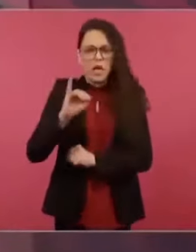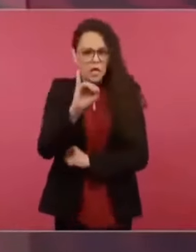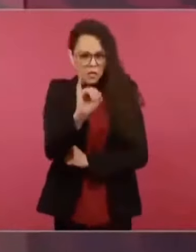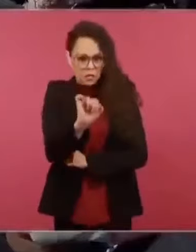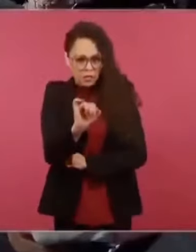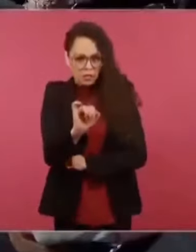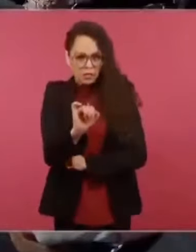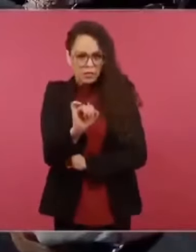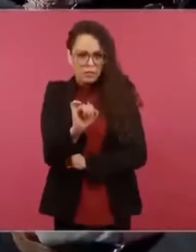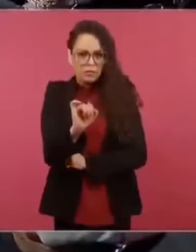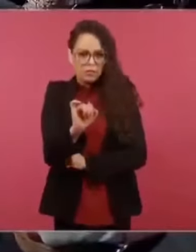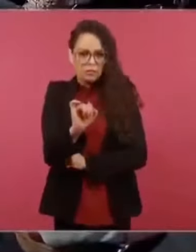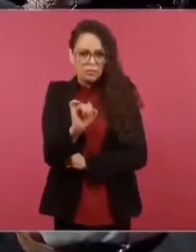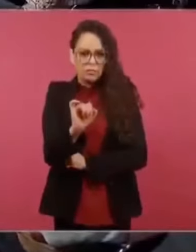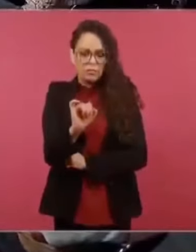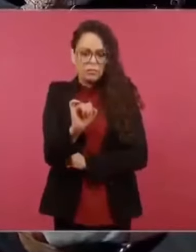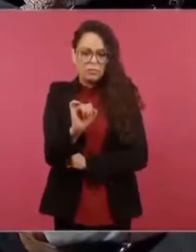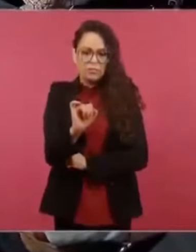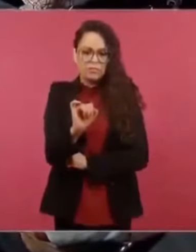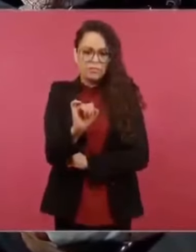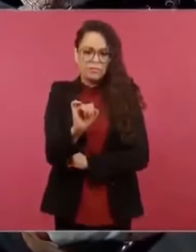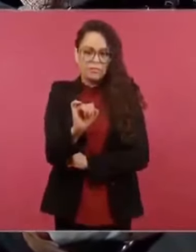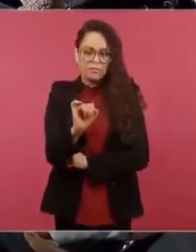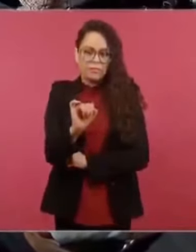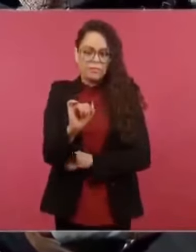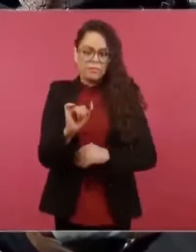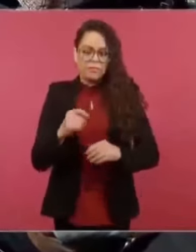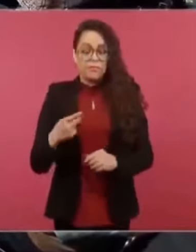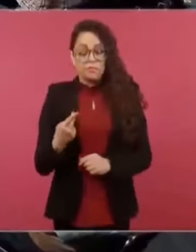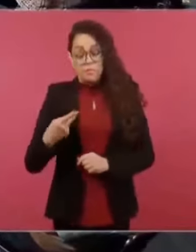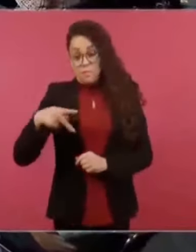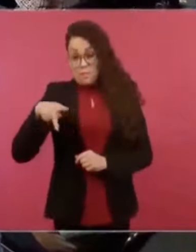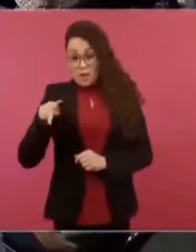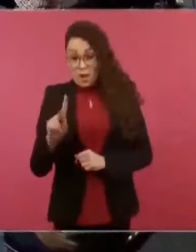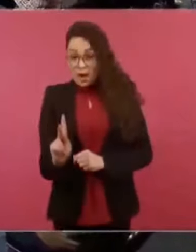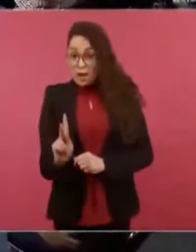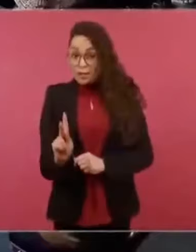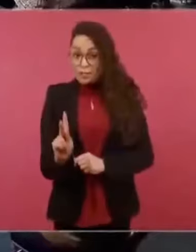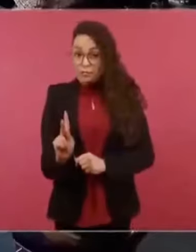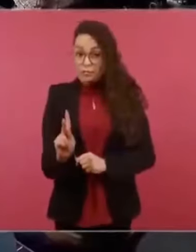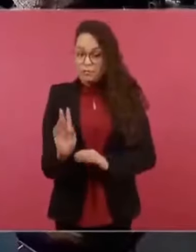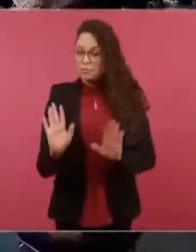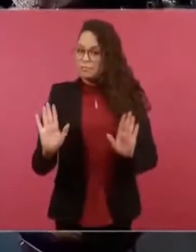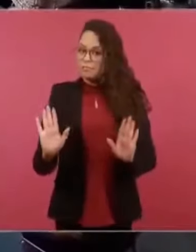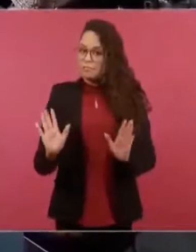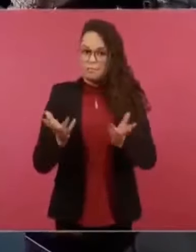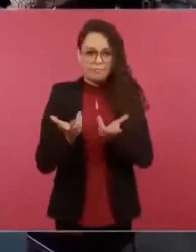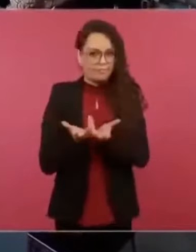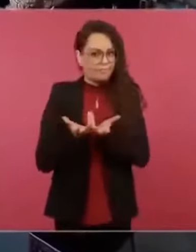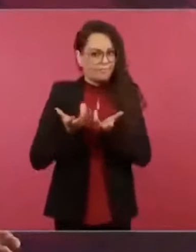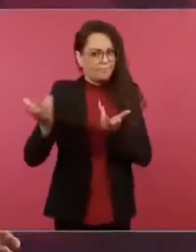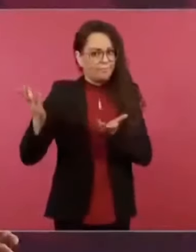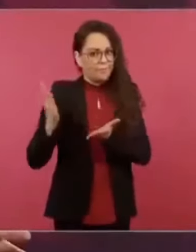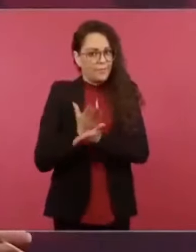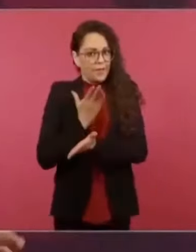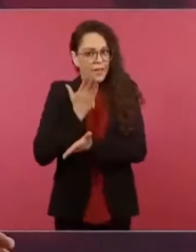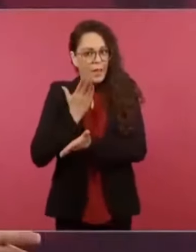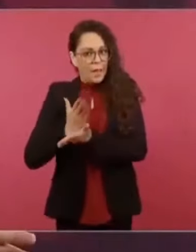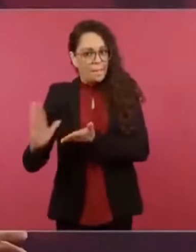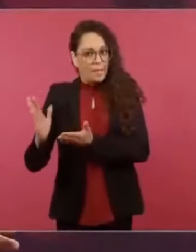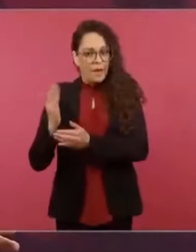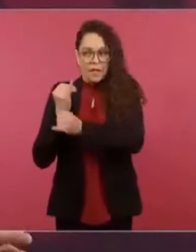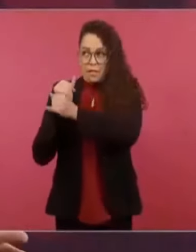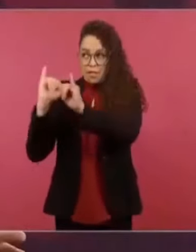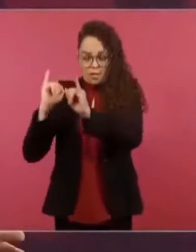pero independientes. México